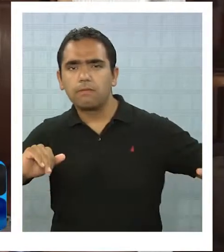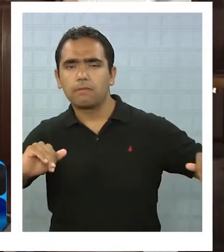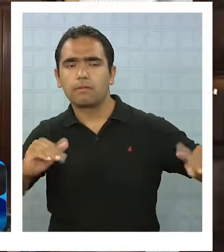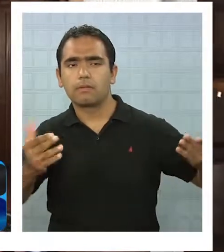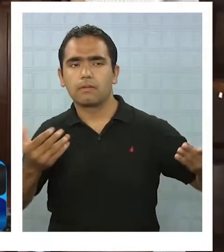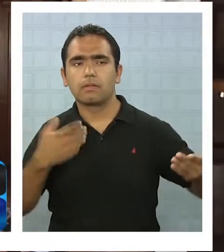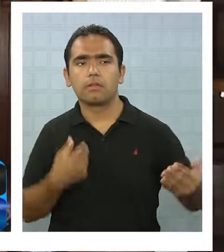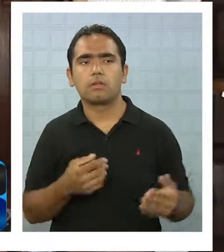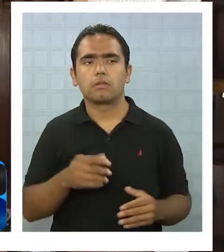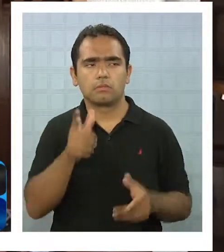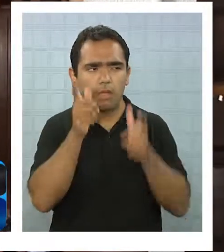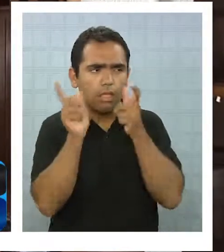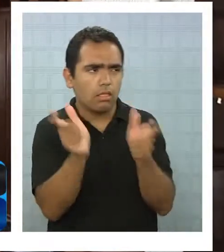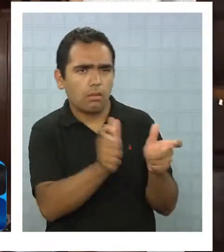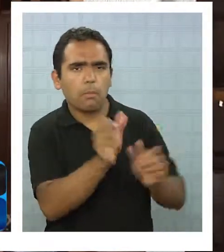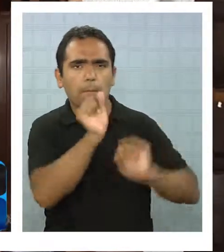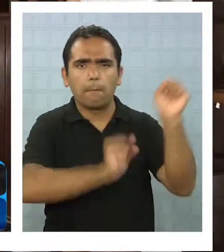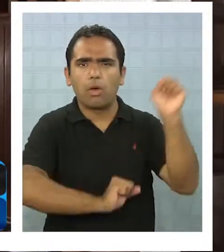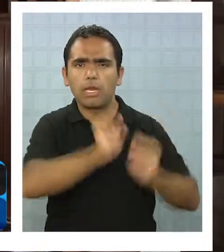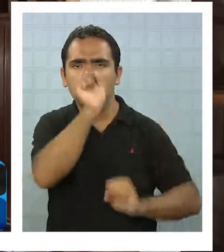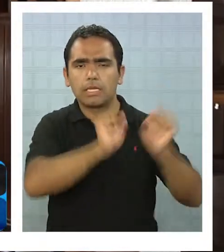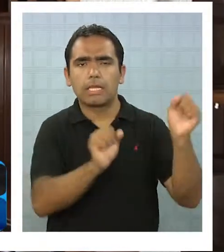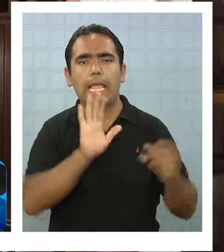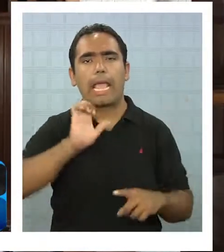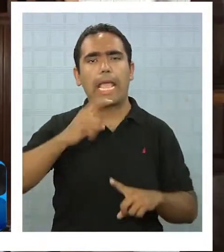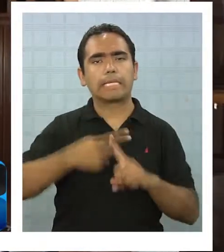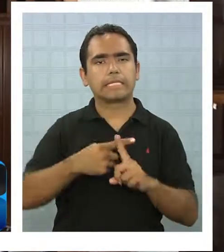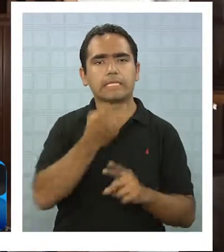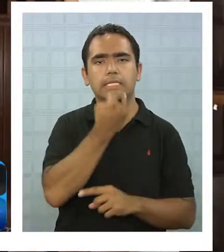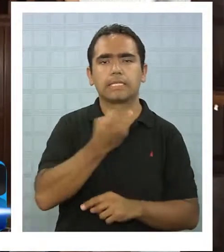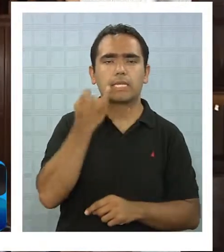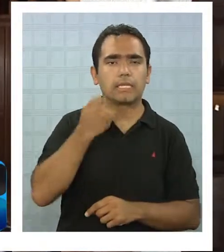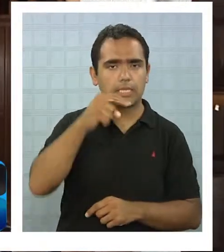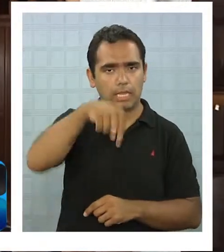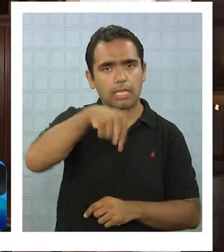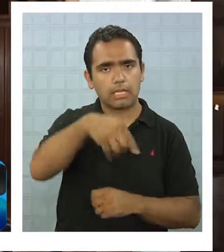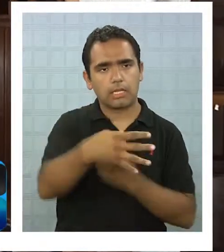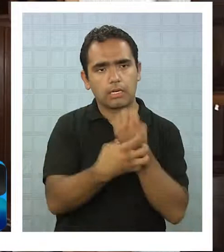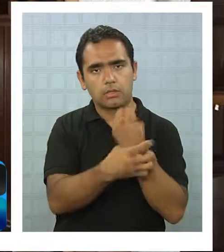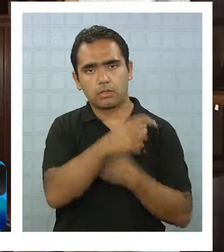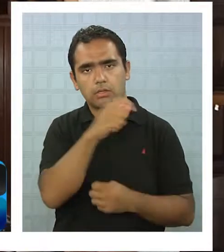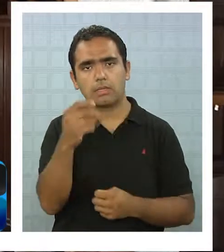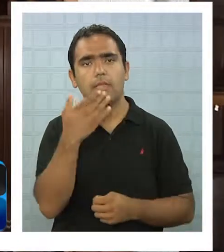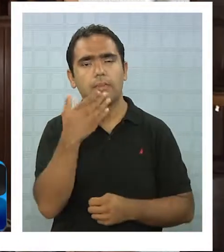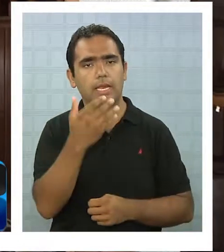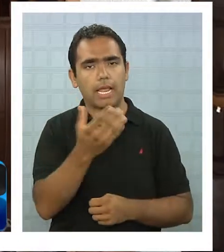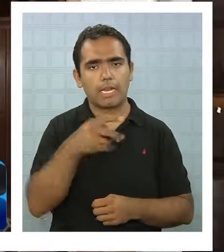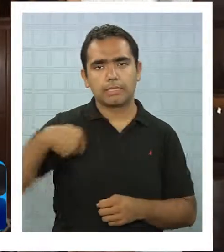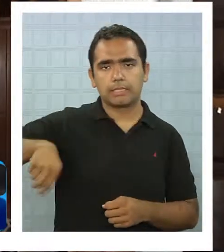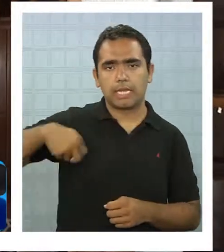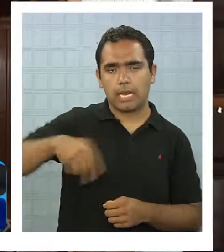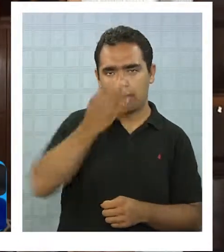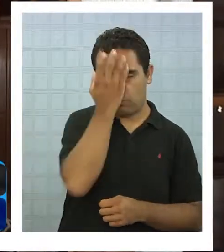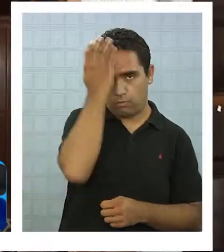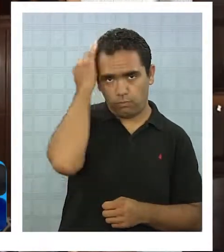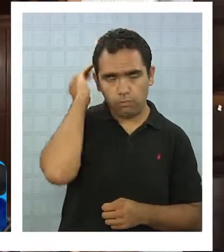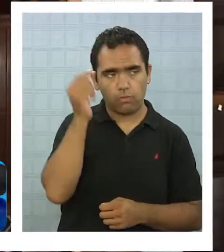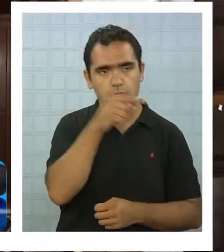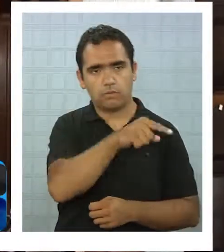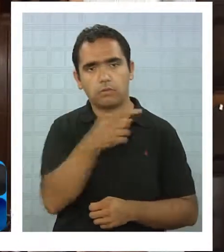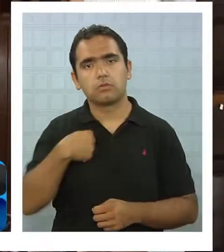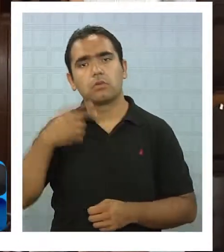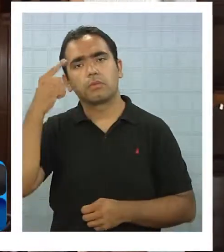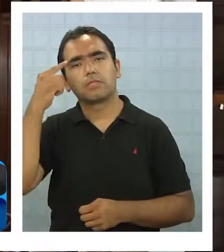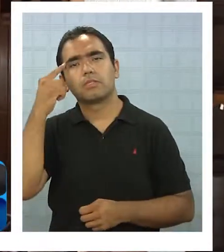frente a una persecución política hacia la ex intendenta de la región de Tarapacá y hacia el senador de nuestra